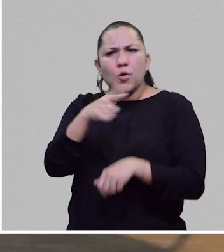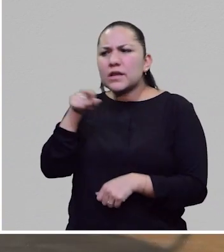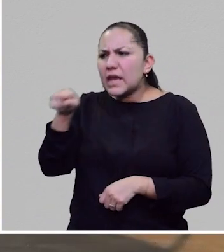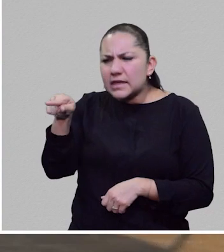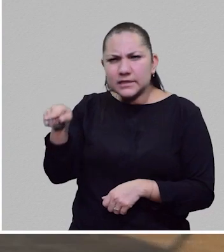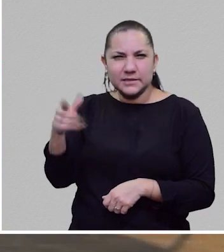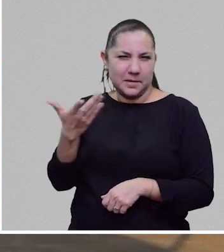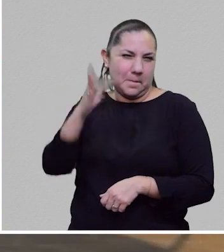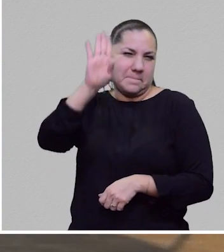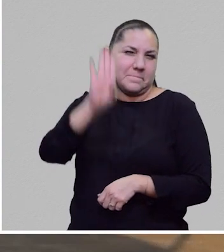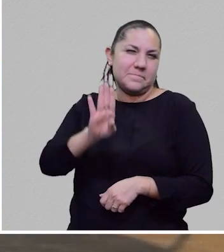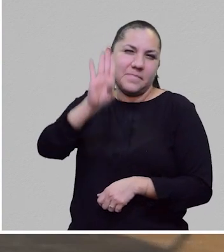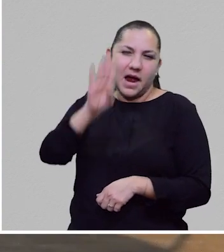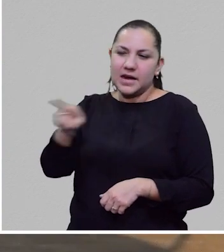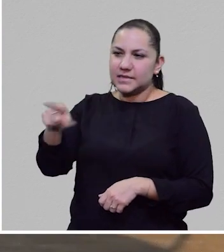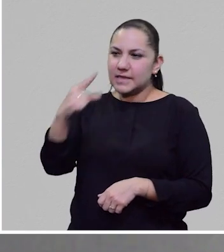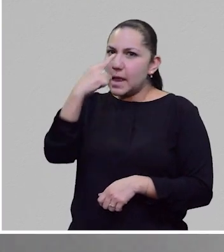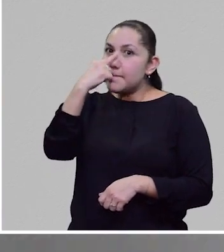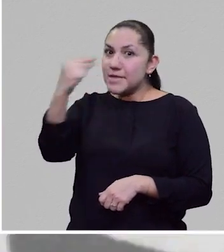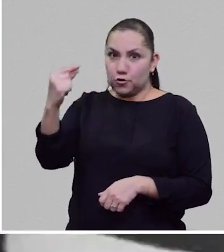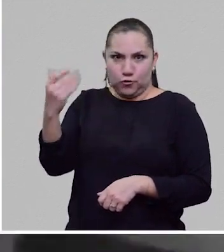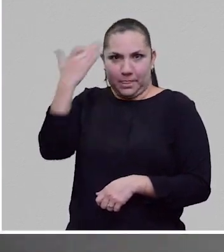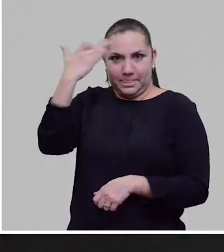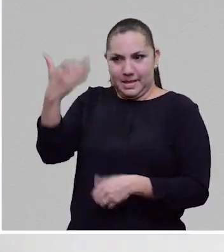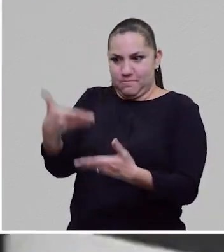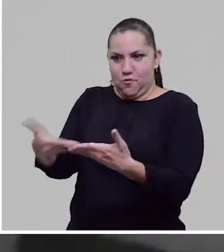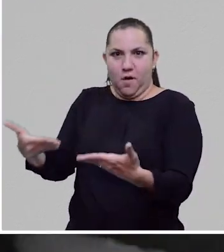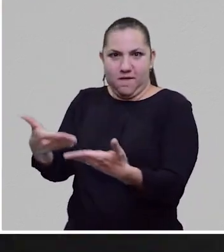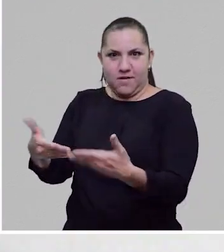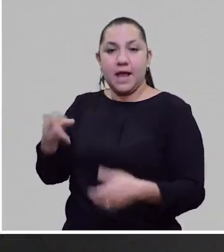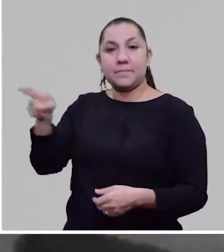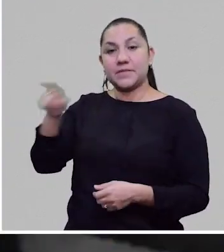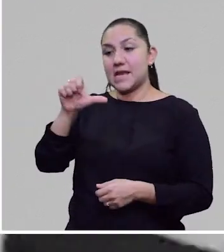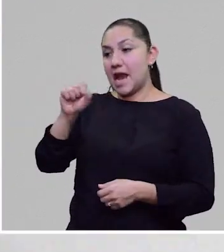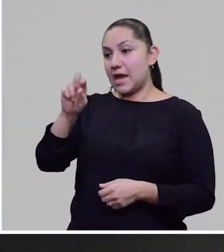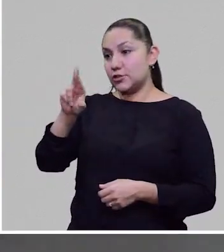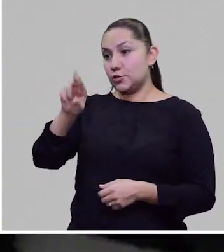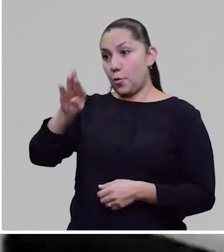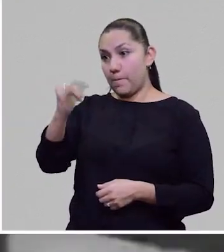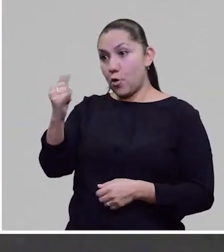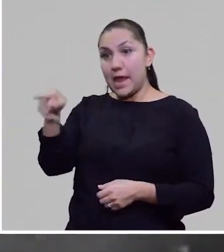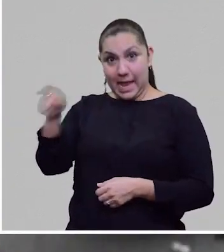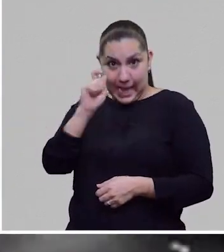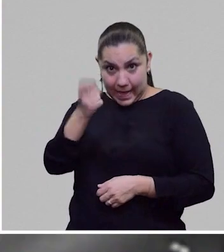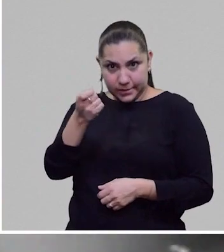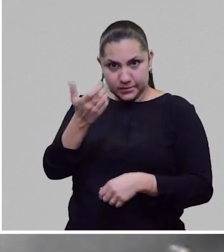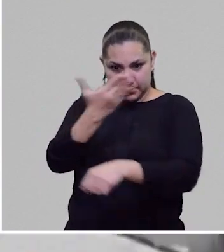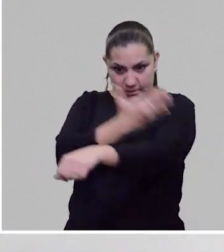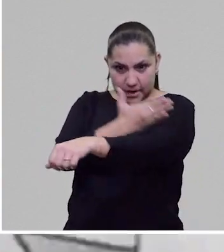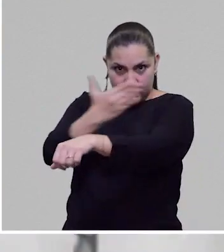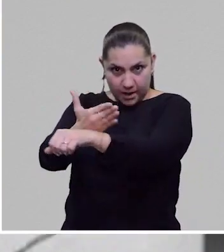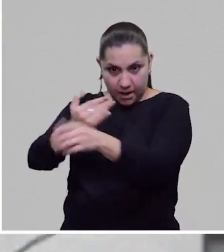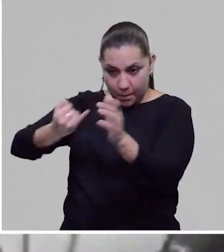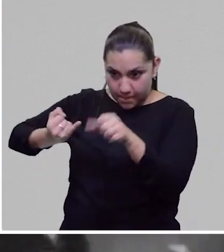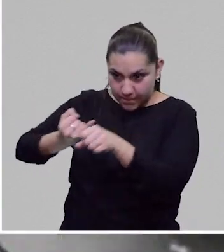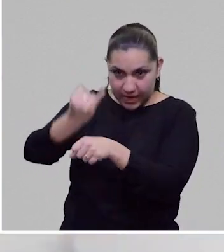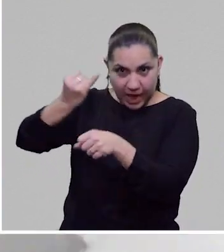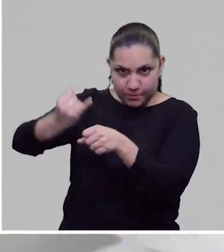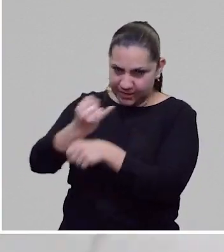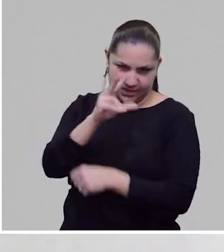La historia de Astro Boy empieza igual, es un, aquí no es un carpintero, es un científico